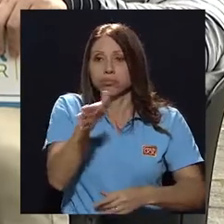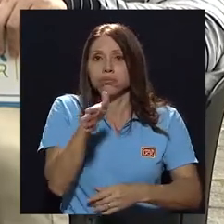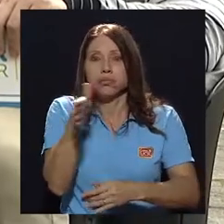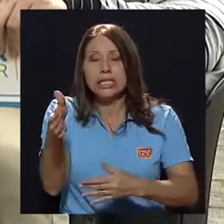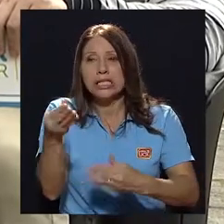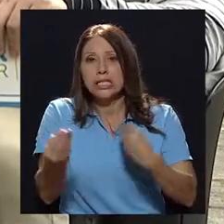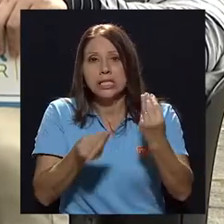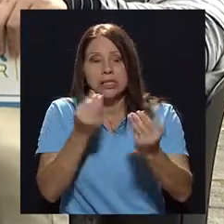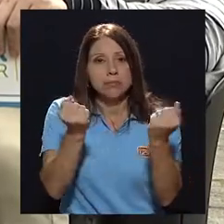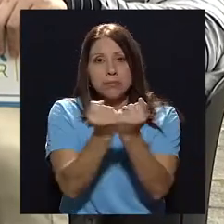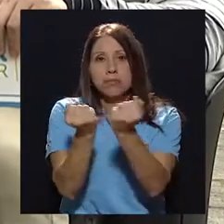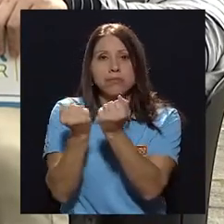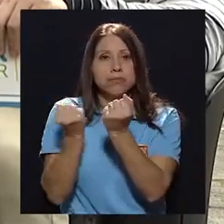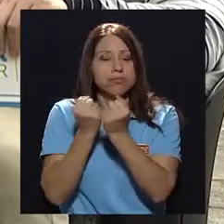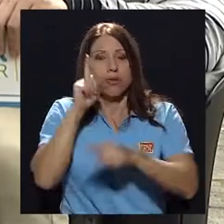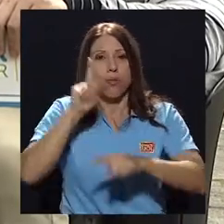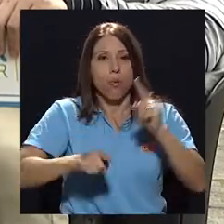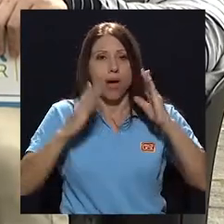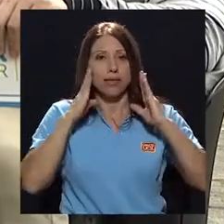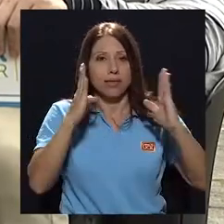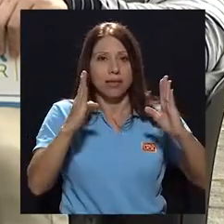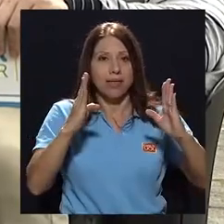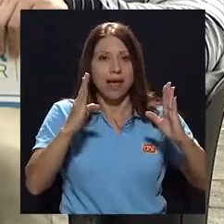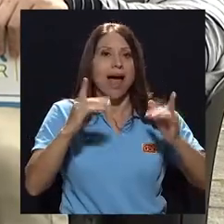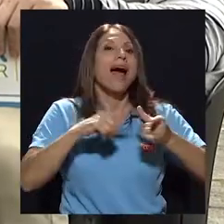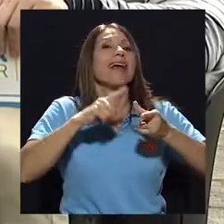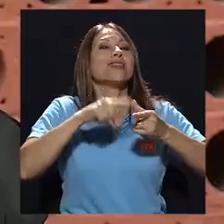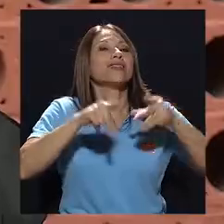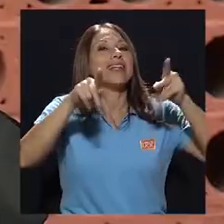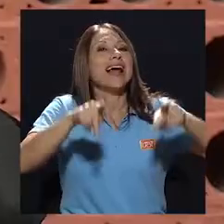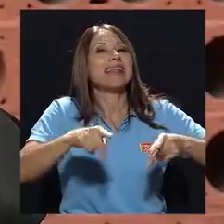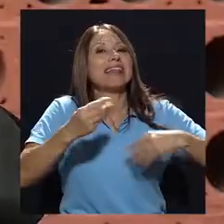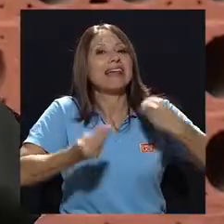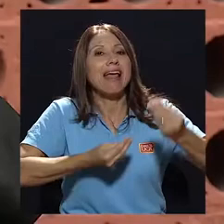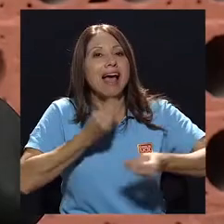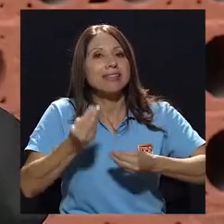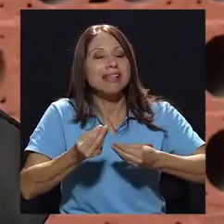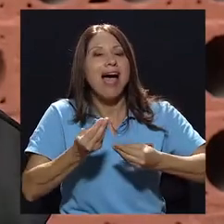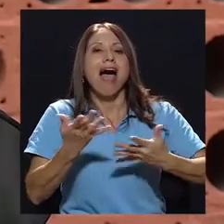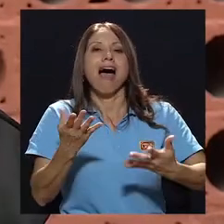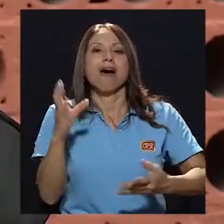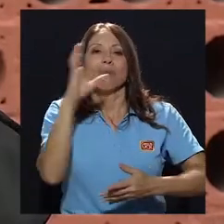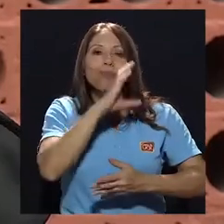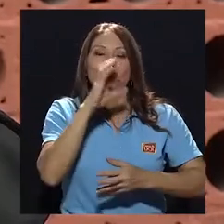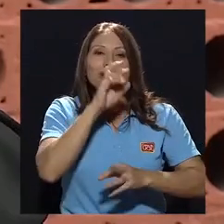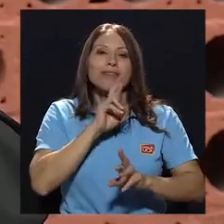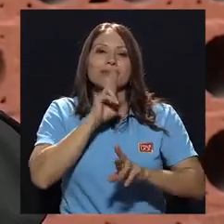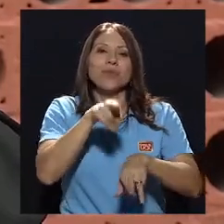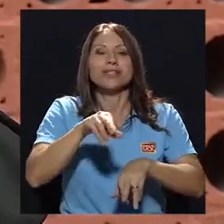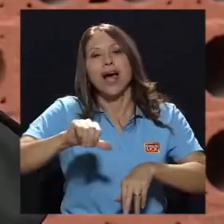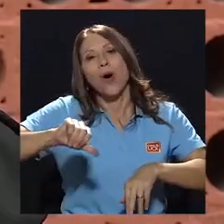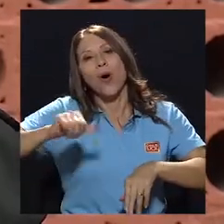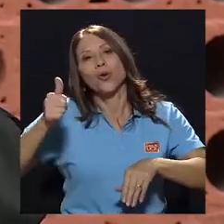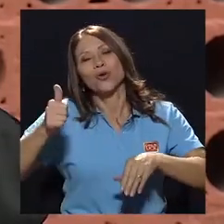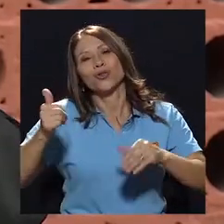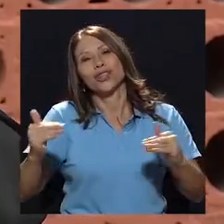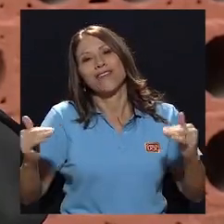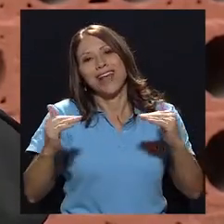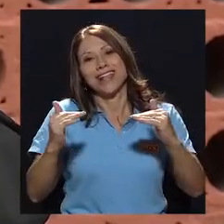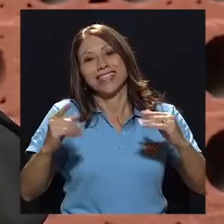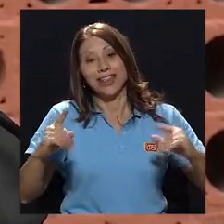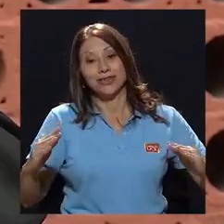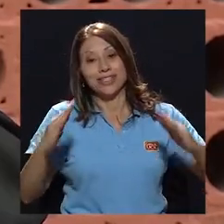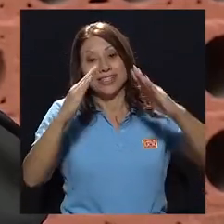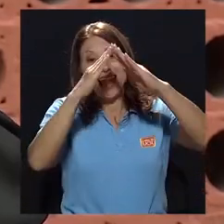finalmente no puede ser atendida. Entonces, gente busca la respuesta en otros niveles. Entonces, se va, se brinca,